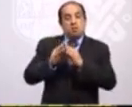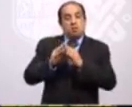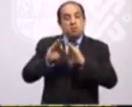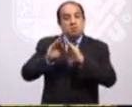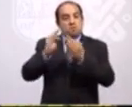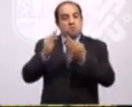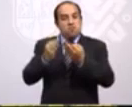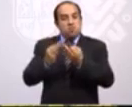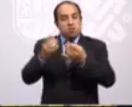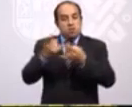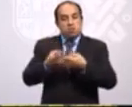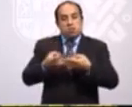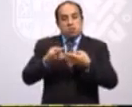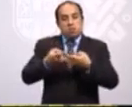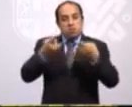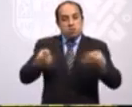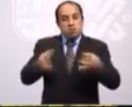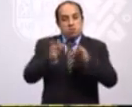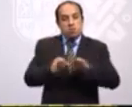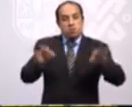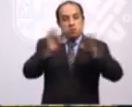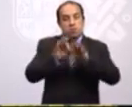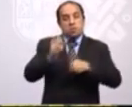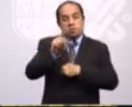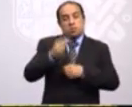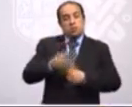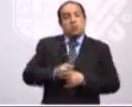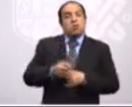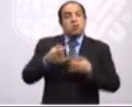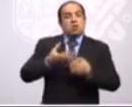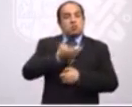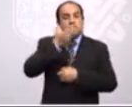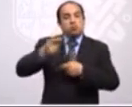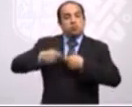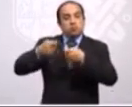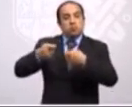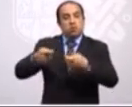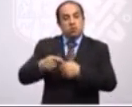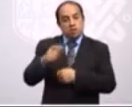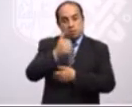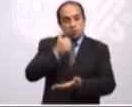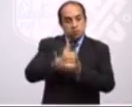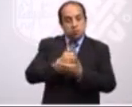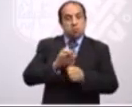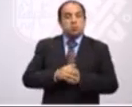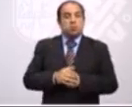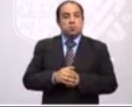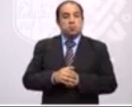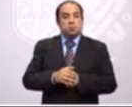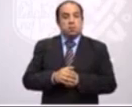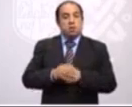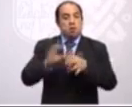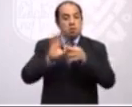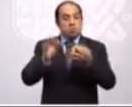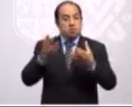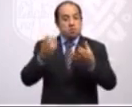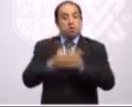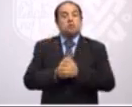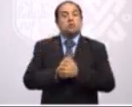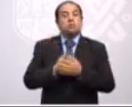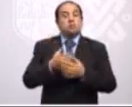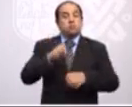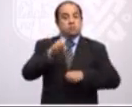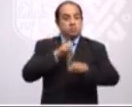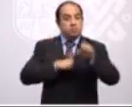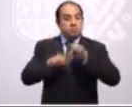de la ciudad para hacer los planteamientos. La que sigue, por favor. El planteamiento que hace la empresa es